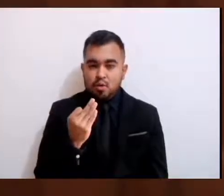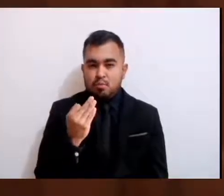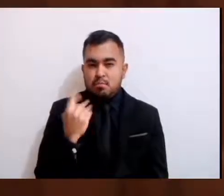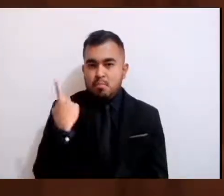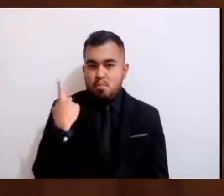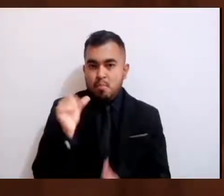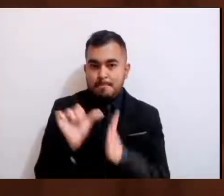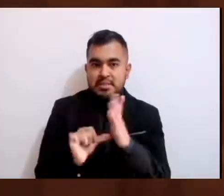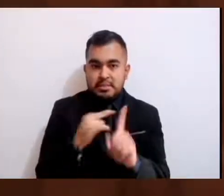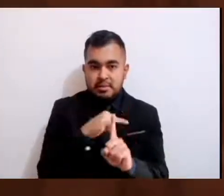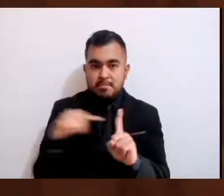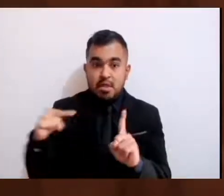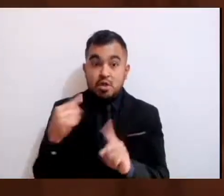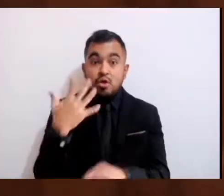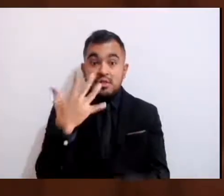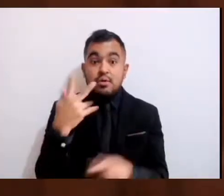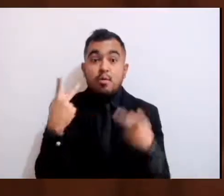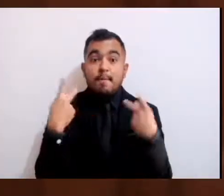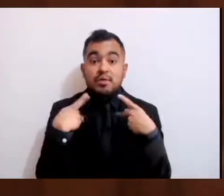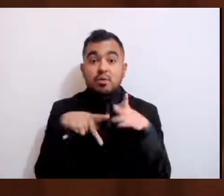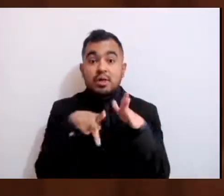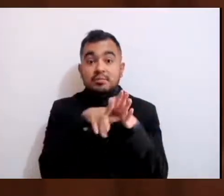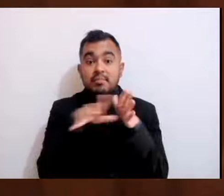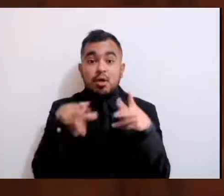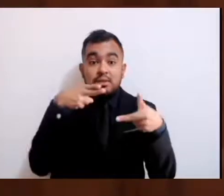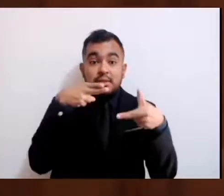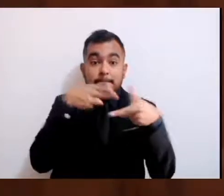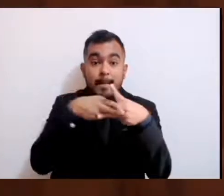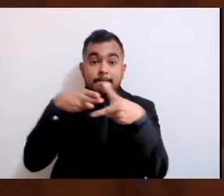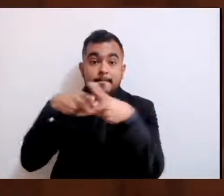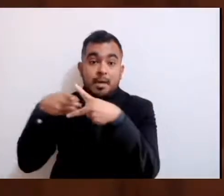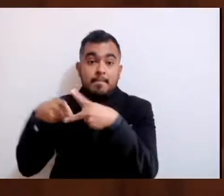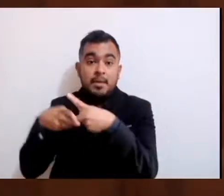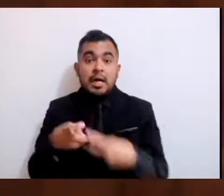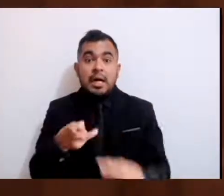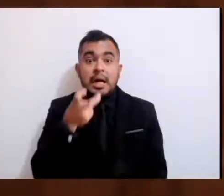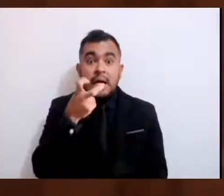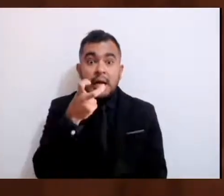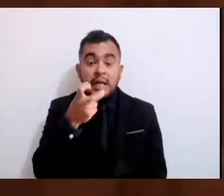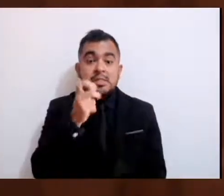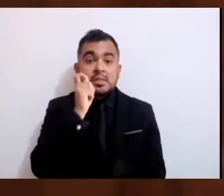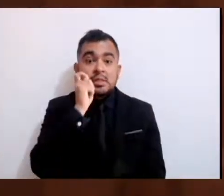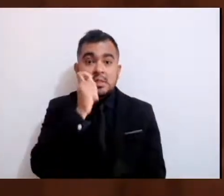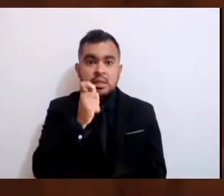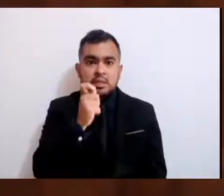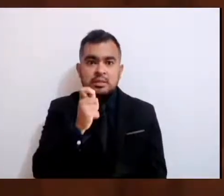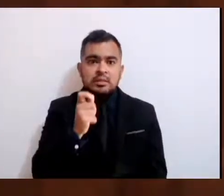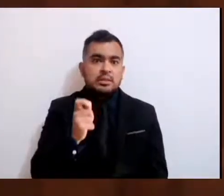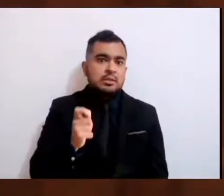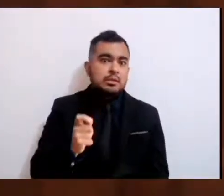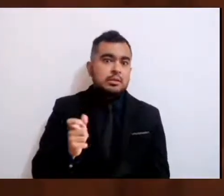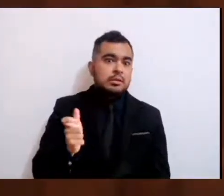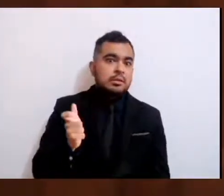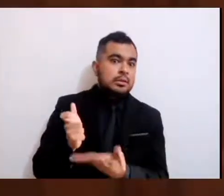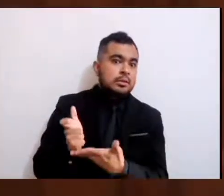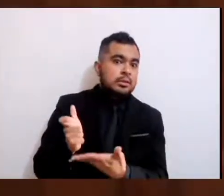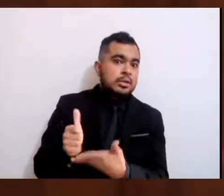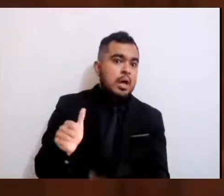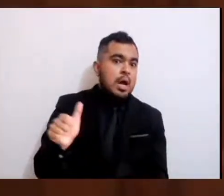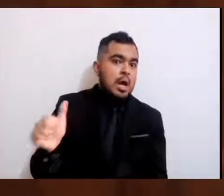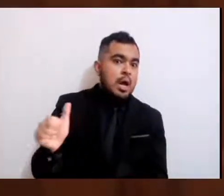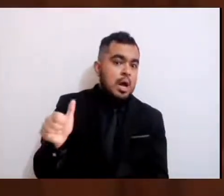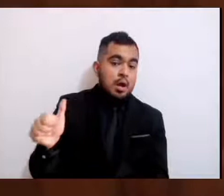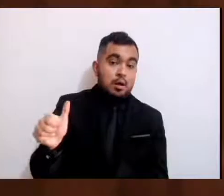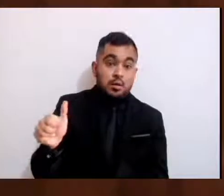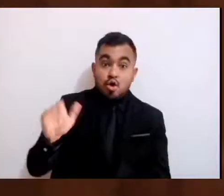periodistas asesinados. Este acoso en contra de personas que protegen los derechos